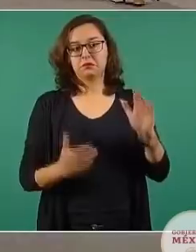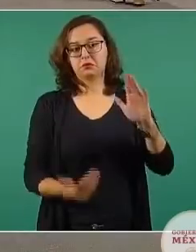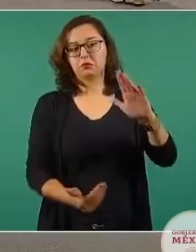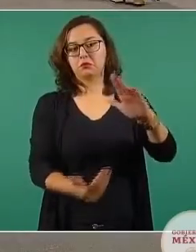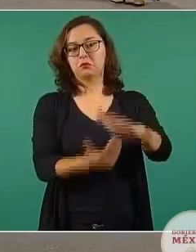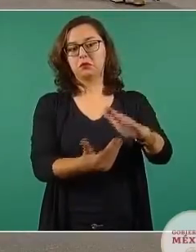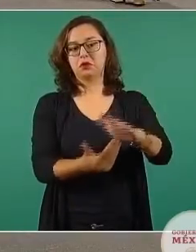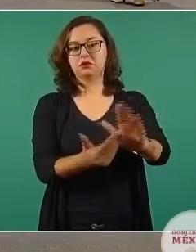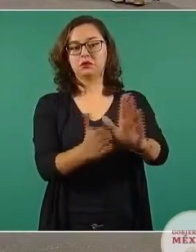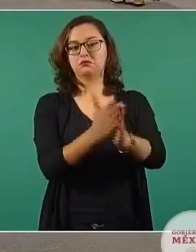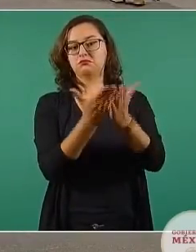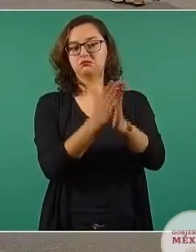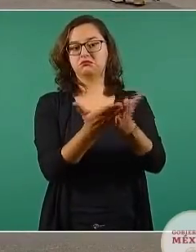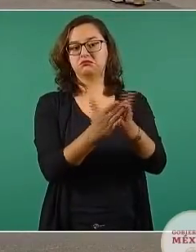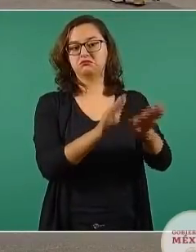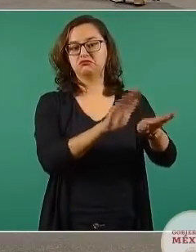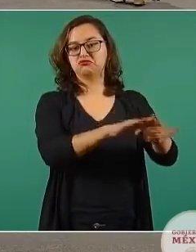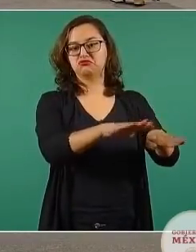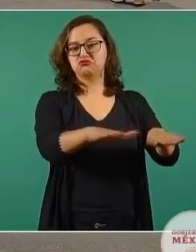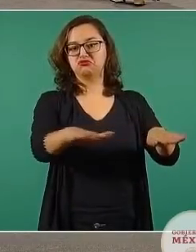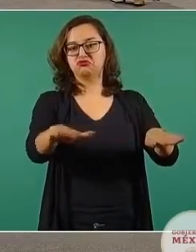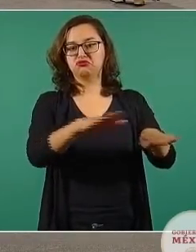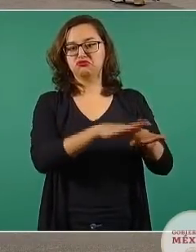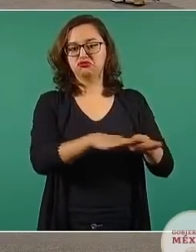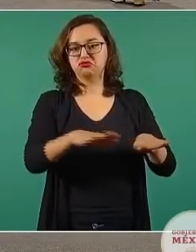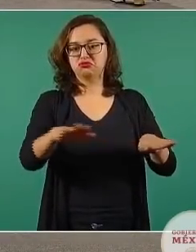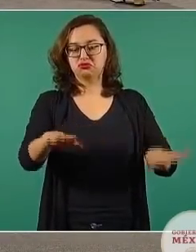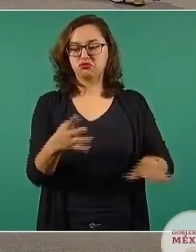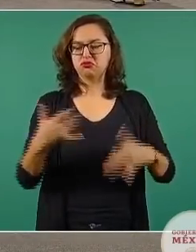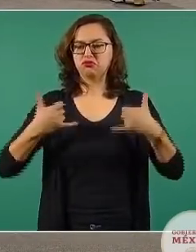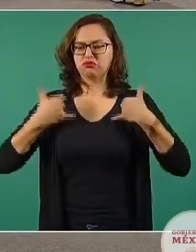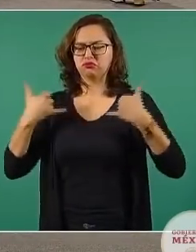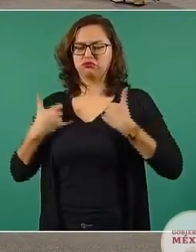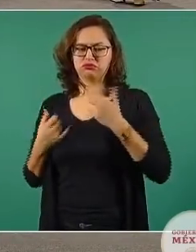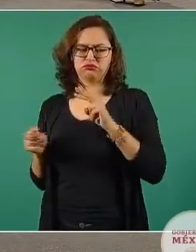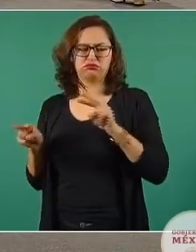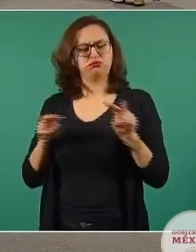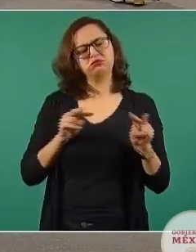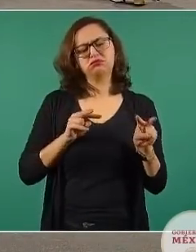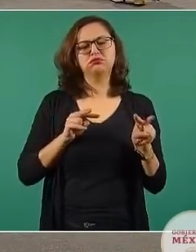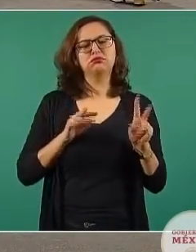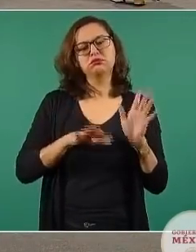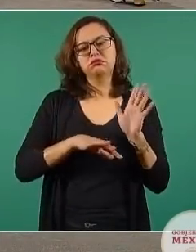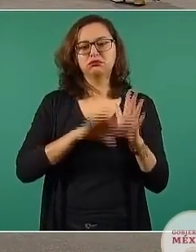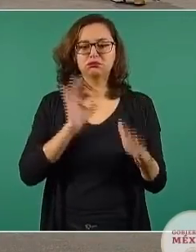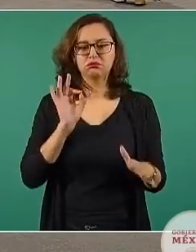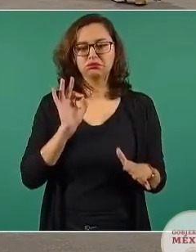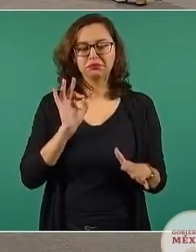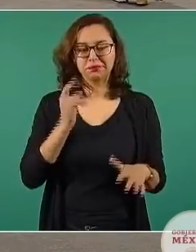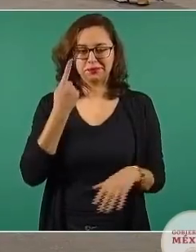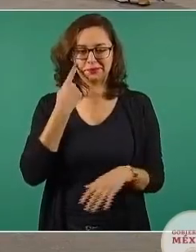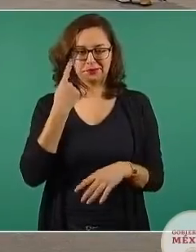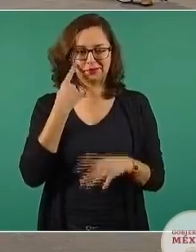ahí, y escogerlos. Voy a comentarles un poco en qué consiste la educación.